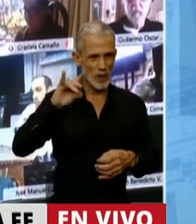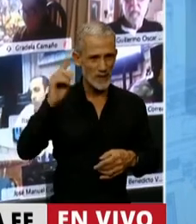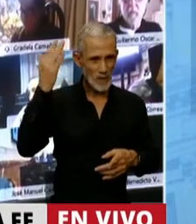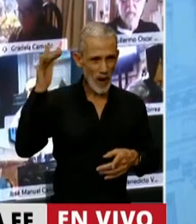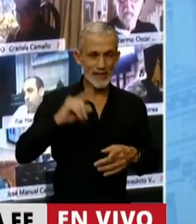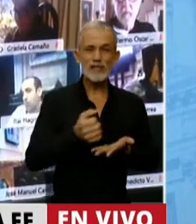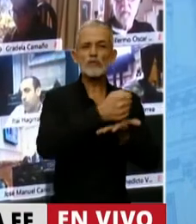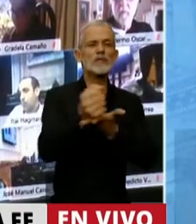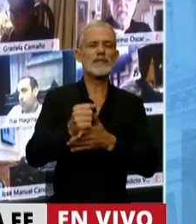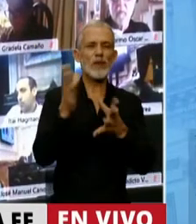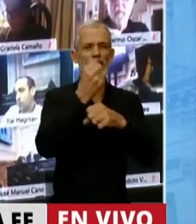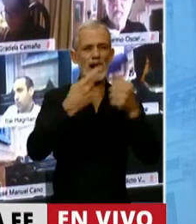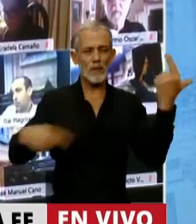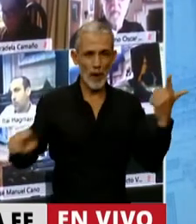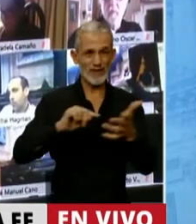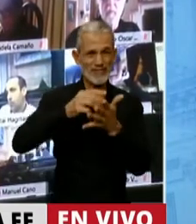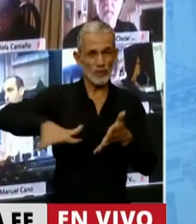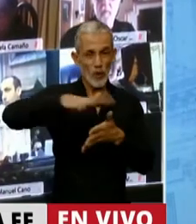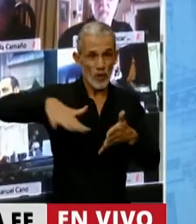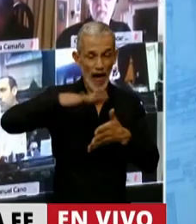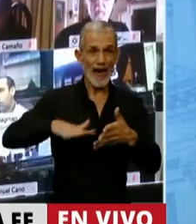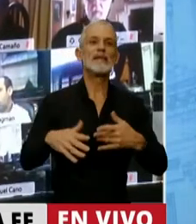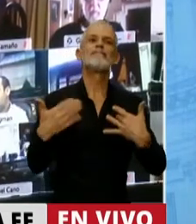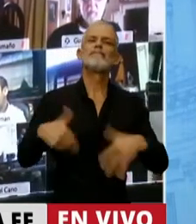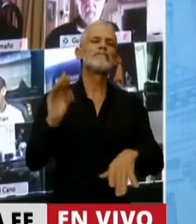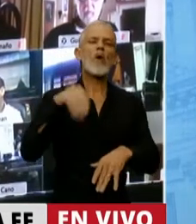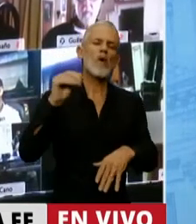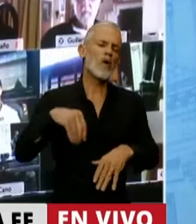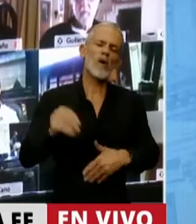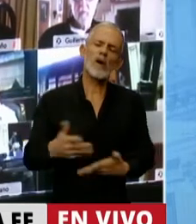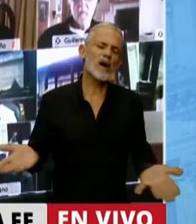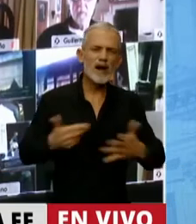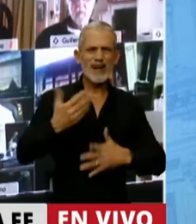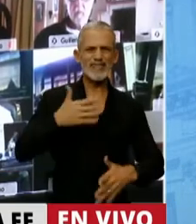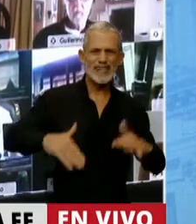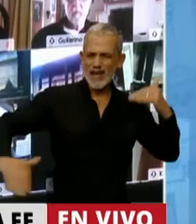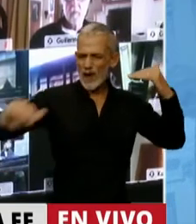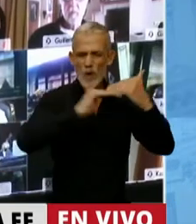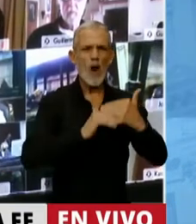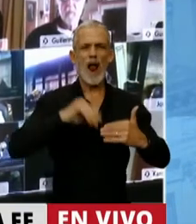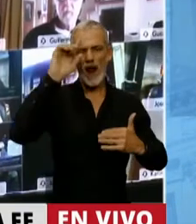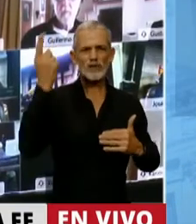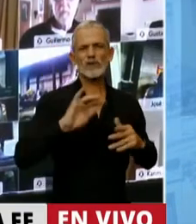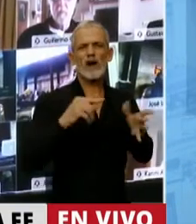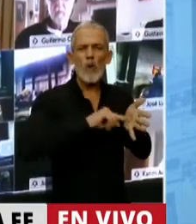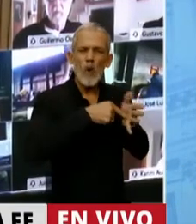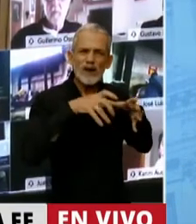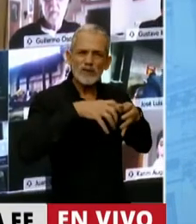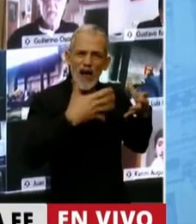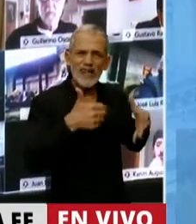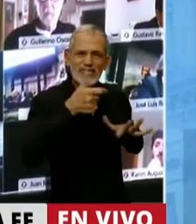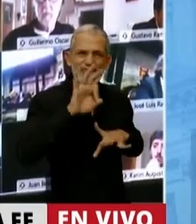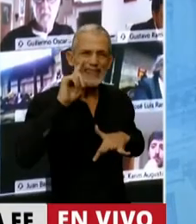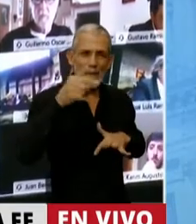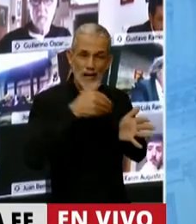subsidio al transporte urbano, automotor, es insuficiente, no es federal, no está bien que el AMBA reciba 60.000